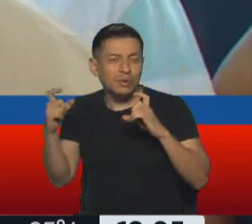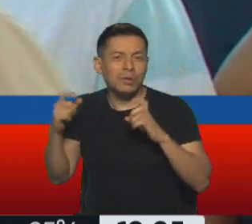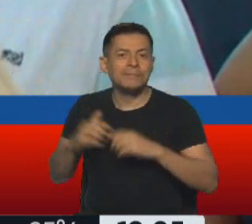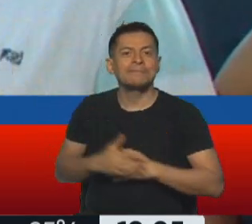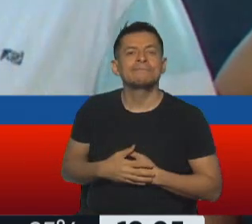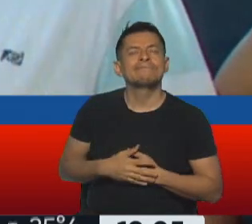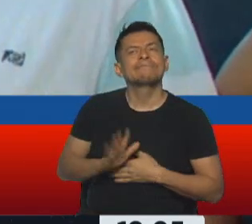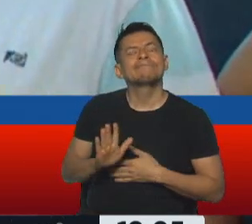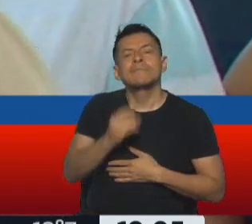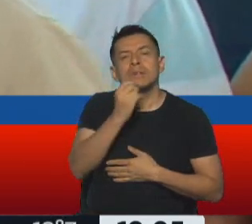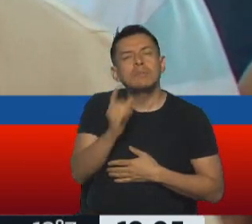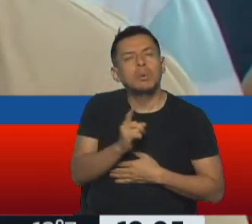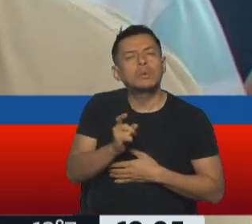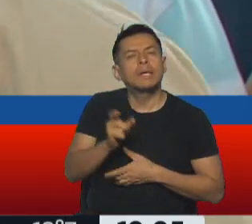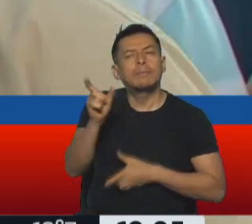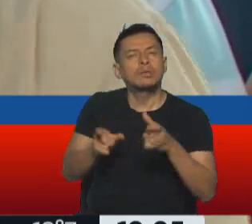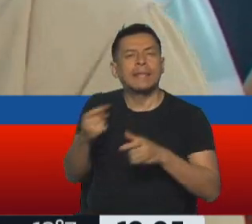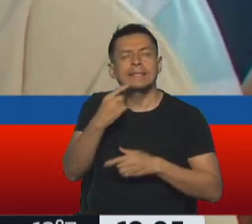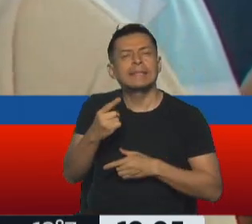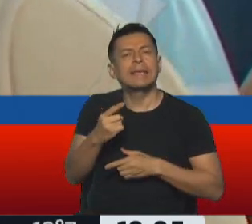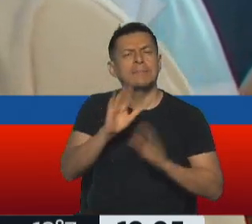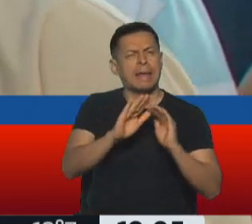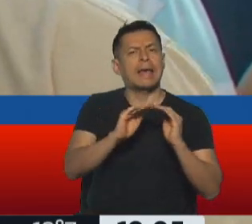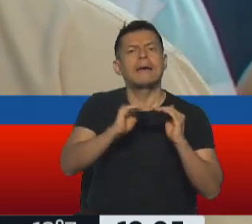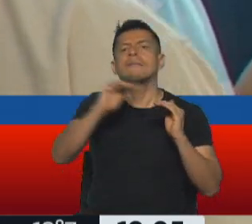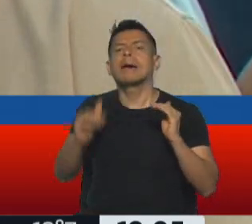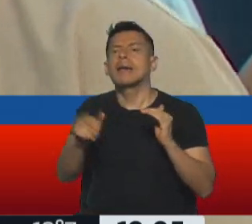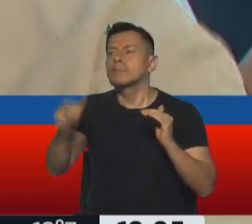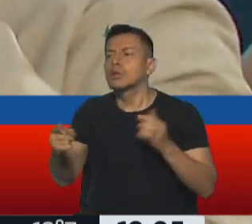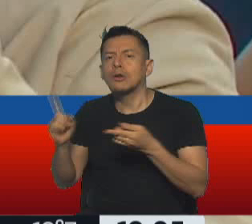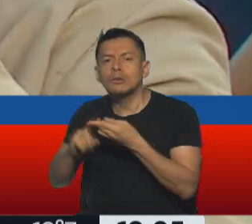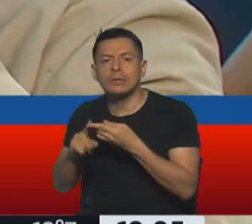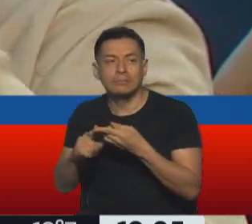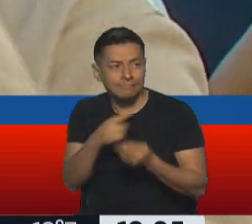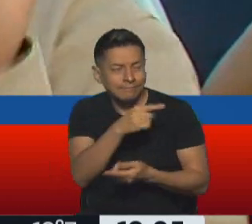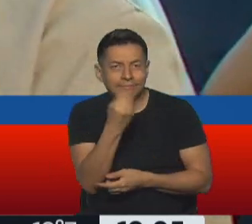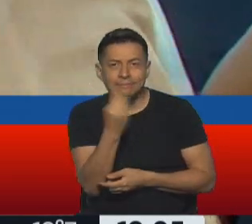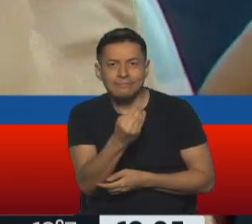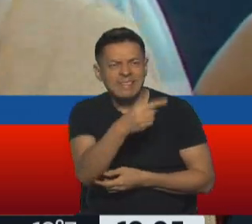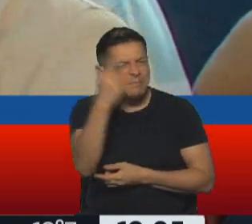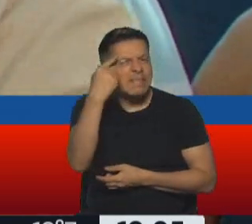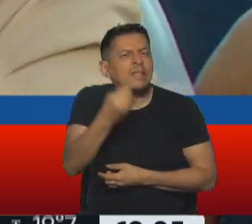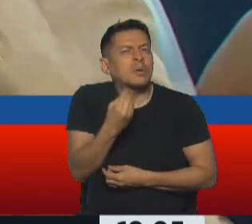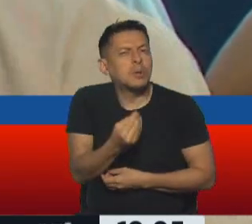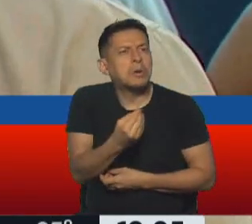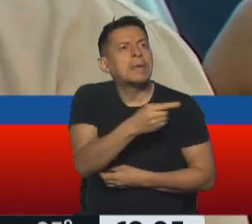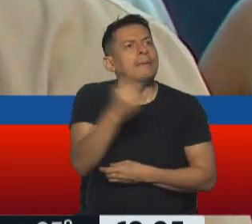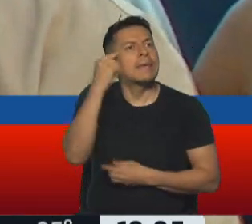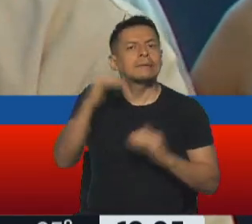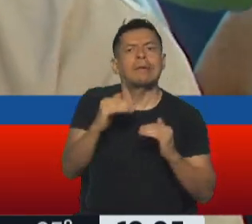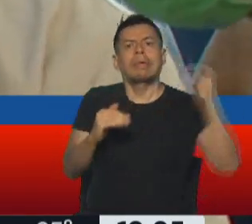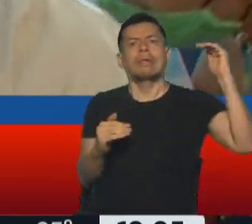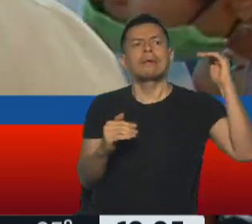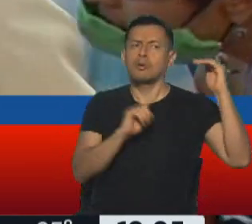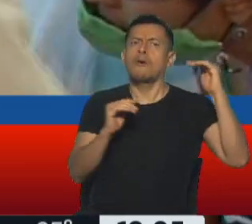gustan esos dirigentes que dicen, bueno, hay que bajar al territorio. ¿Dónde naciste? ¿Me entendés? ¿Dónde? ¿Qué tenés en la cabeza si suponés que tenés que bajar al